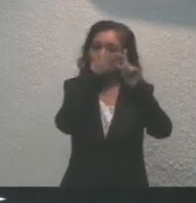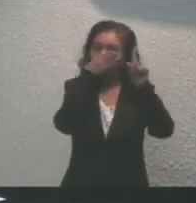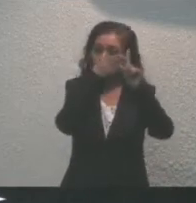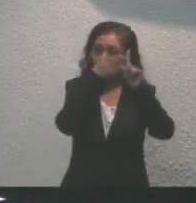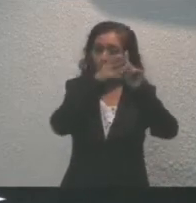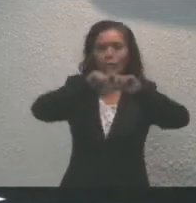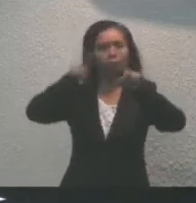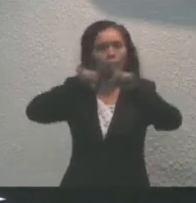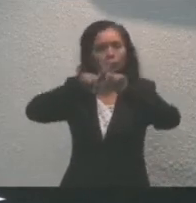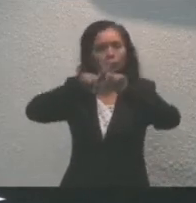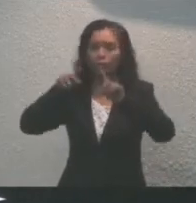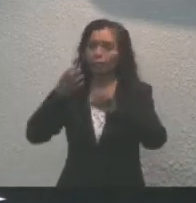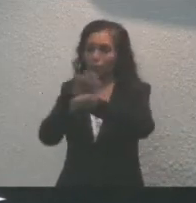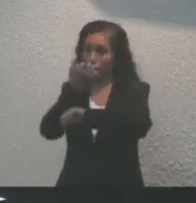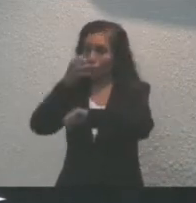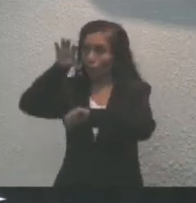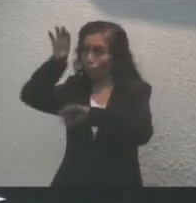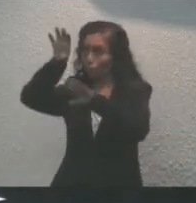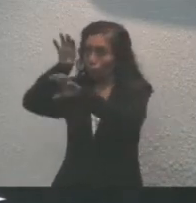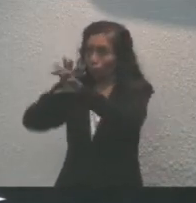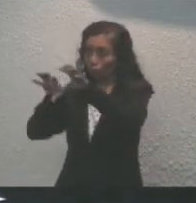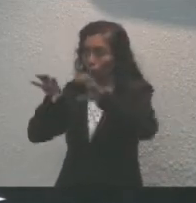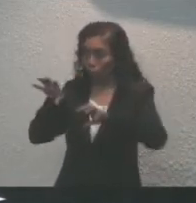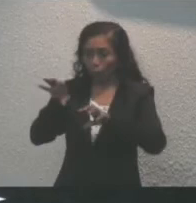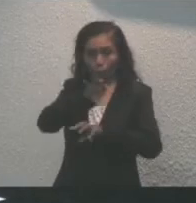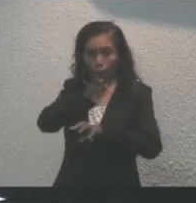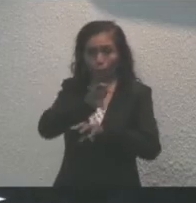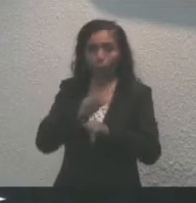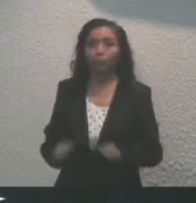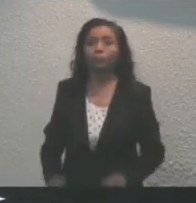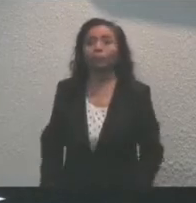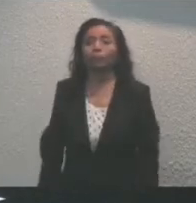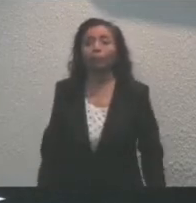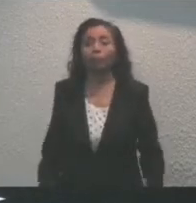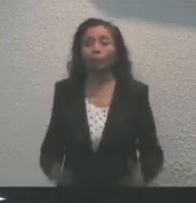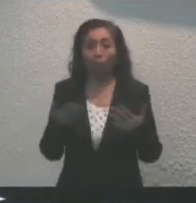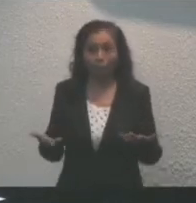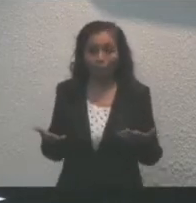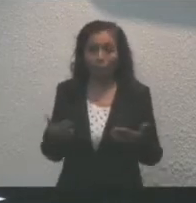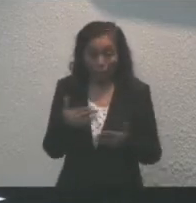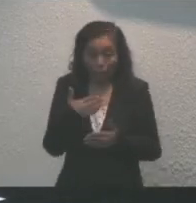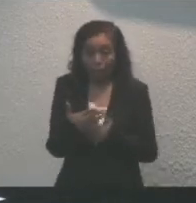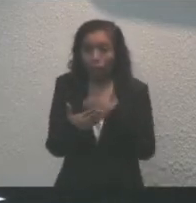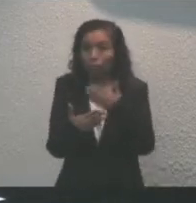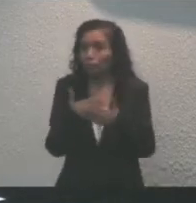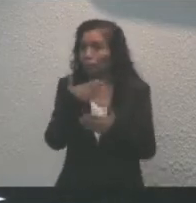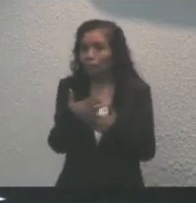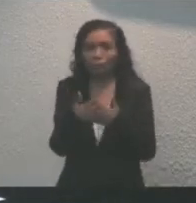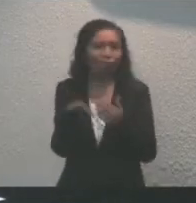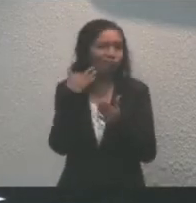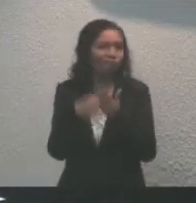municipios, manteniendo el respeto a su autonomía. Si bien es un proceso inacabado,